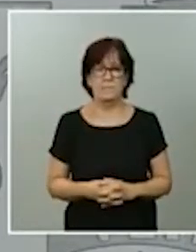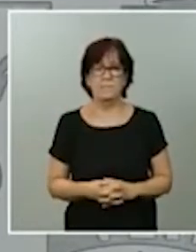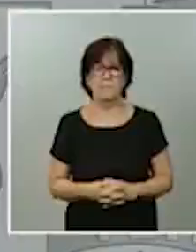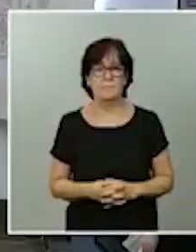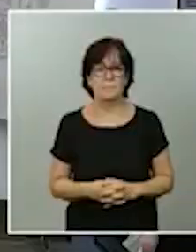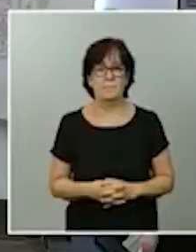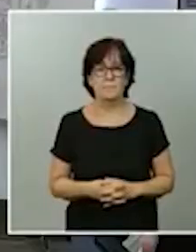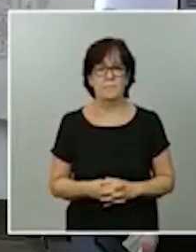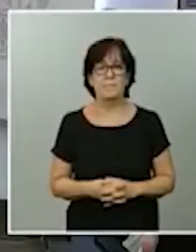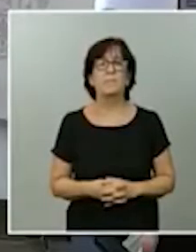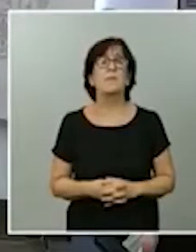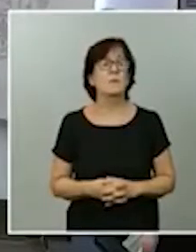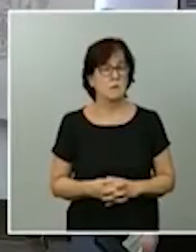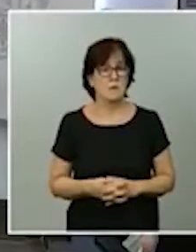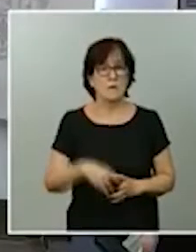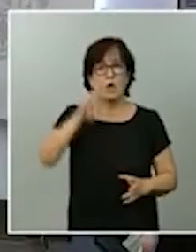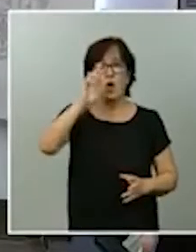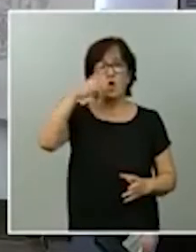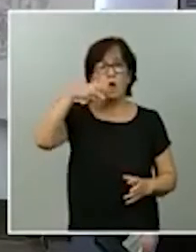Juanma Romero del periódico.